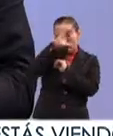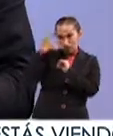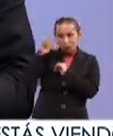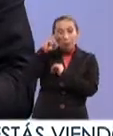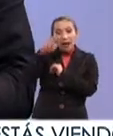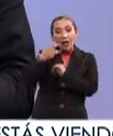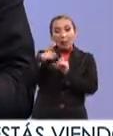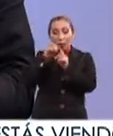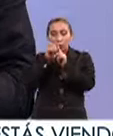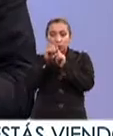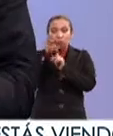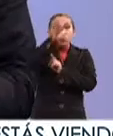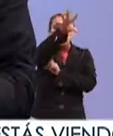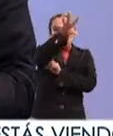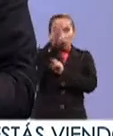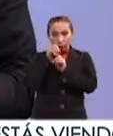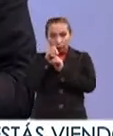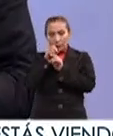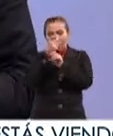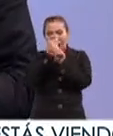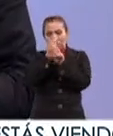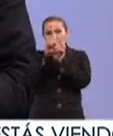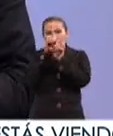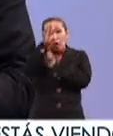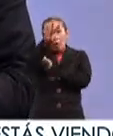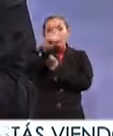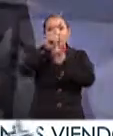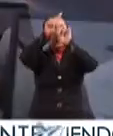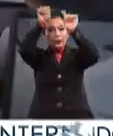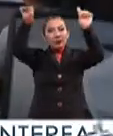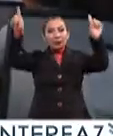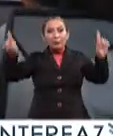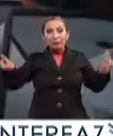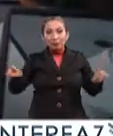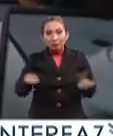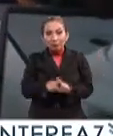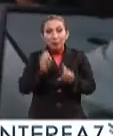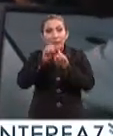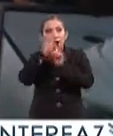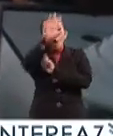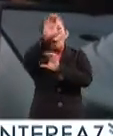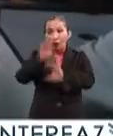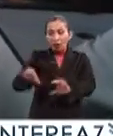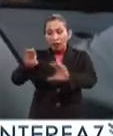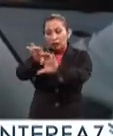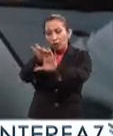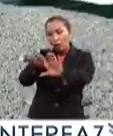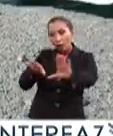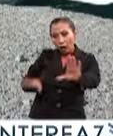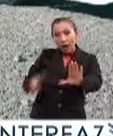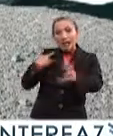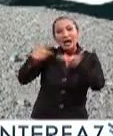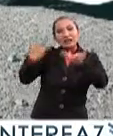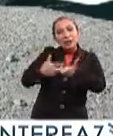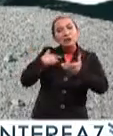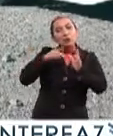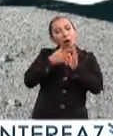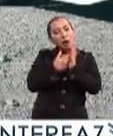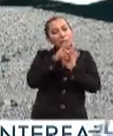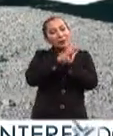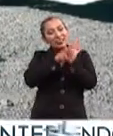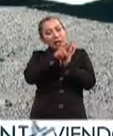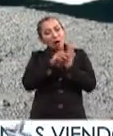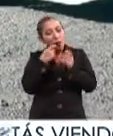contamos con un cañón proyector, con una pantalla para poder proyectar computadoras, donde vamos a realizar las cápsulas.